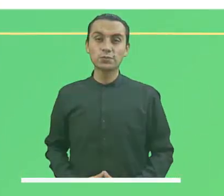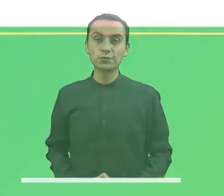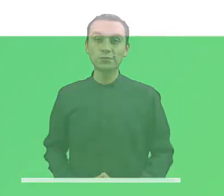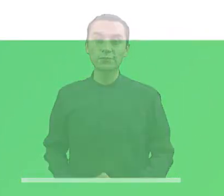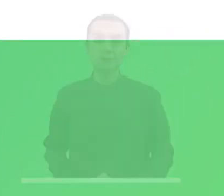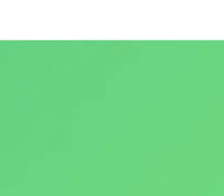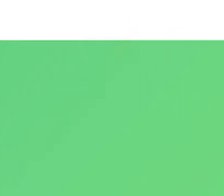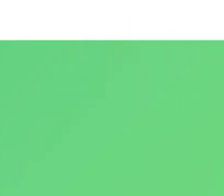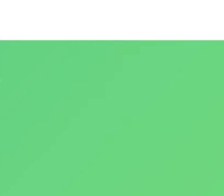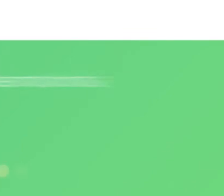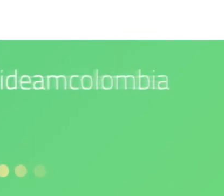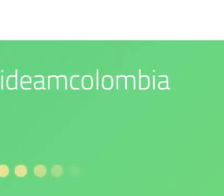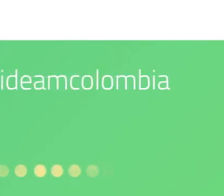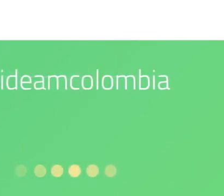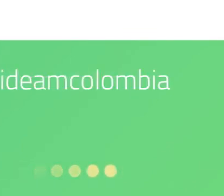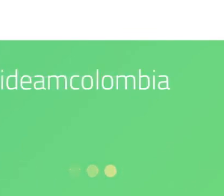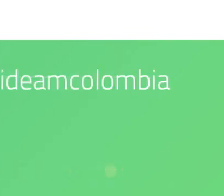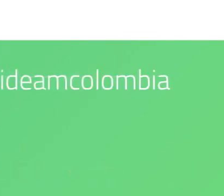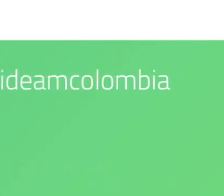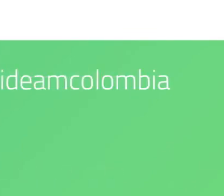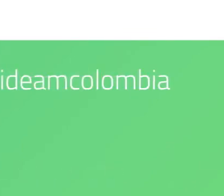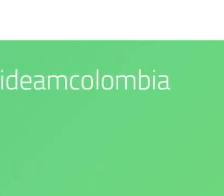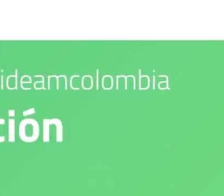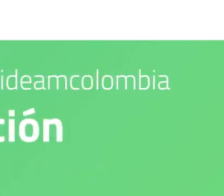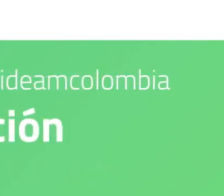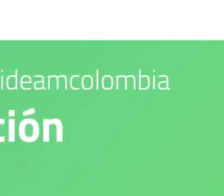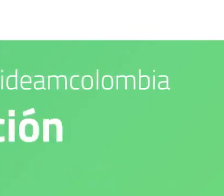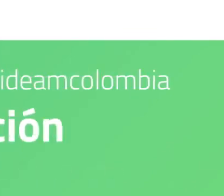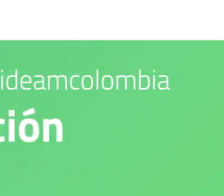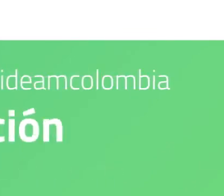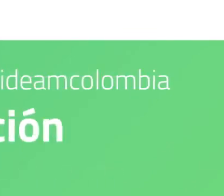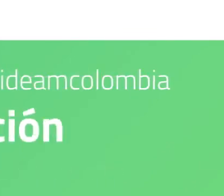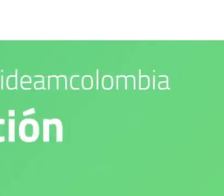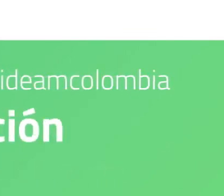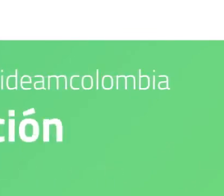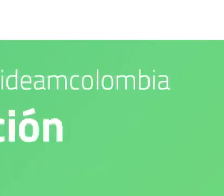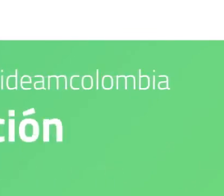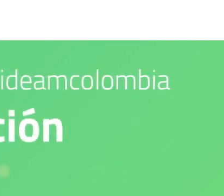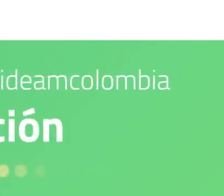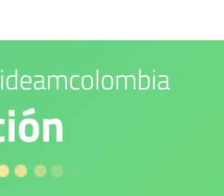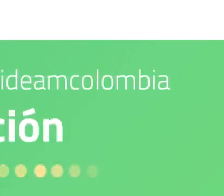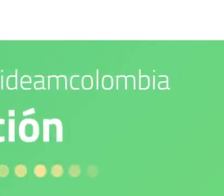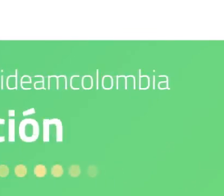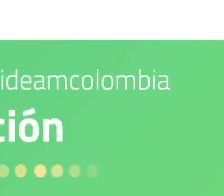compromiso es con el medio ambiente. IDEAM es confianza y prevención.